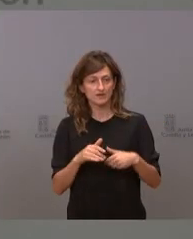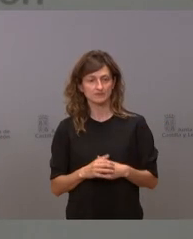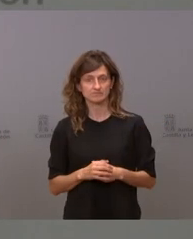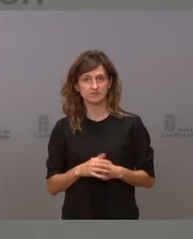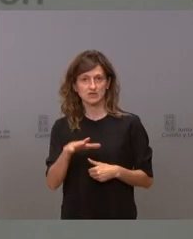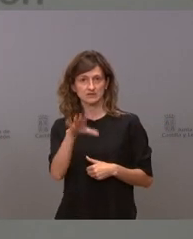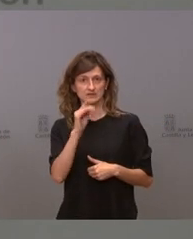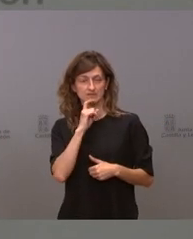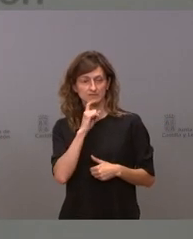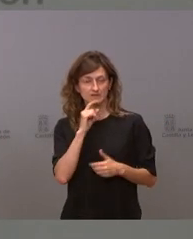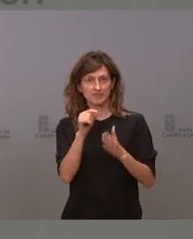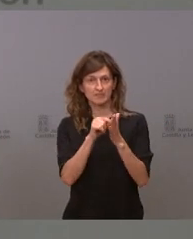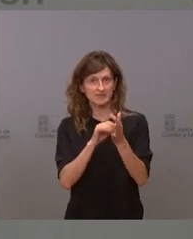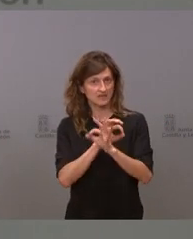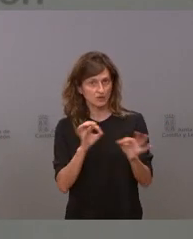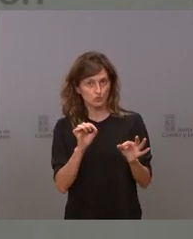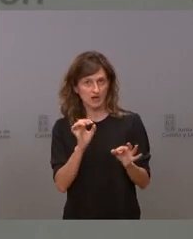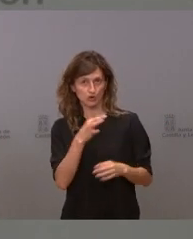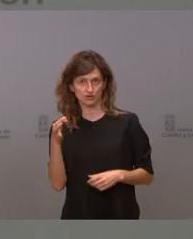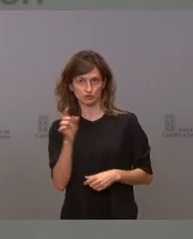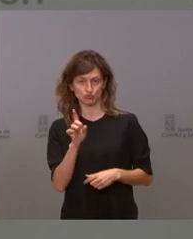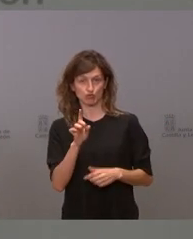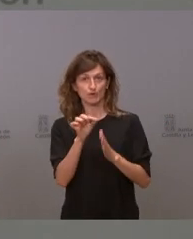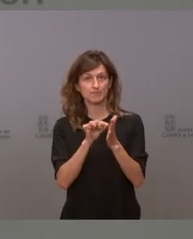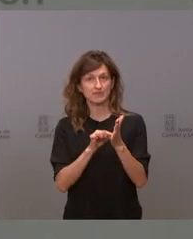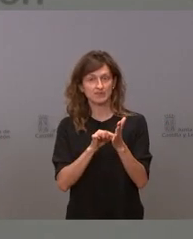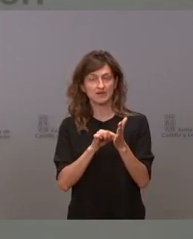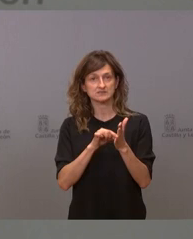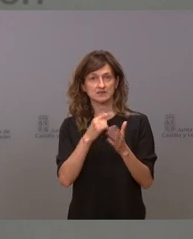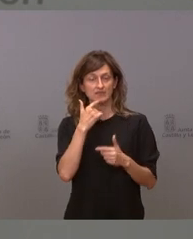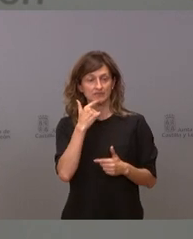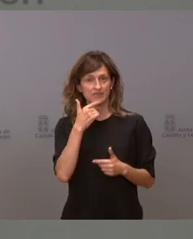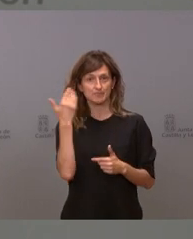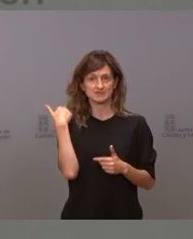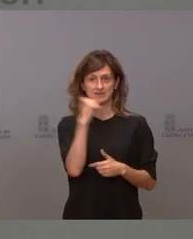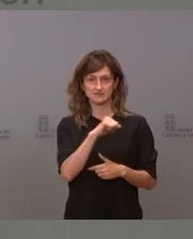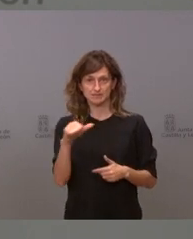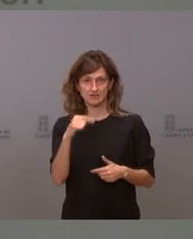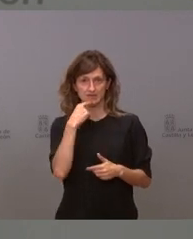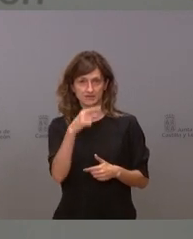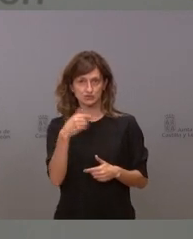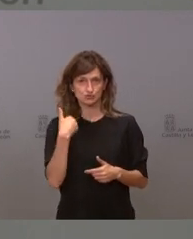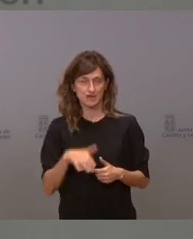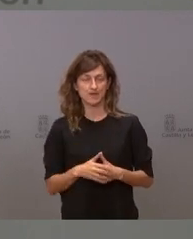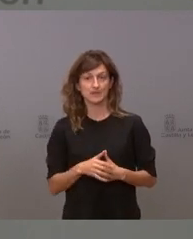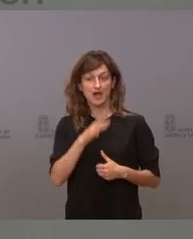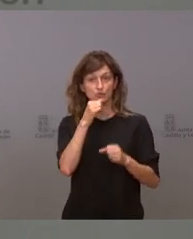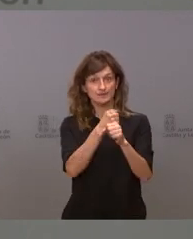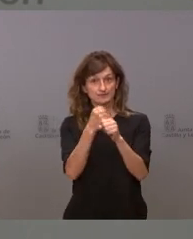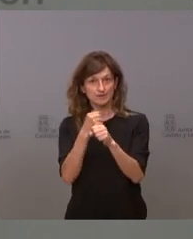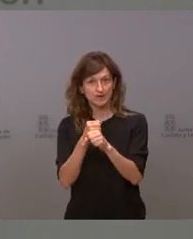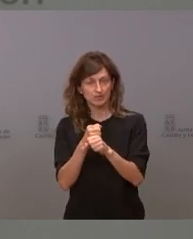ninguna medida tampoco es correcto nosotros adoptamos medidas la semana anterior estamos trabajando